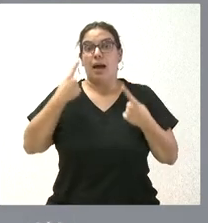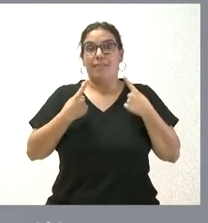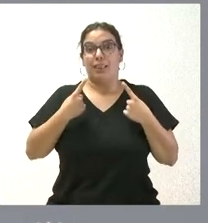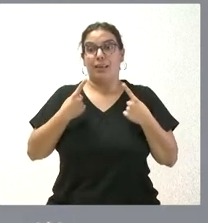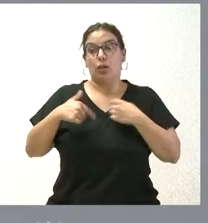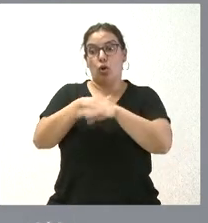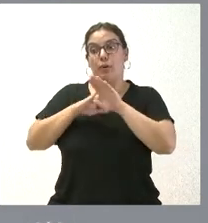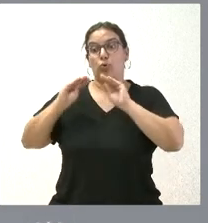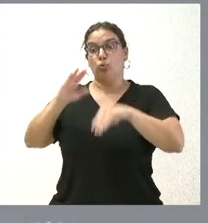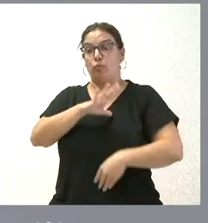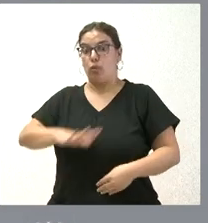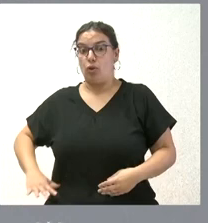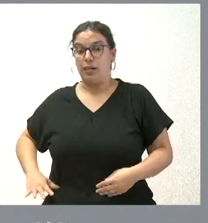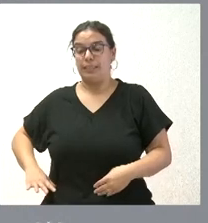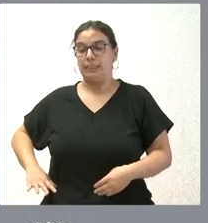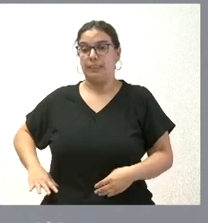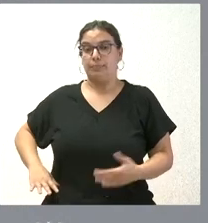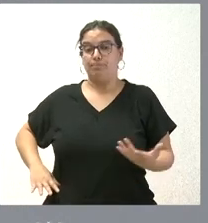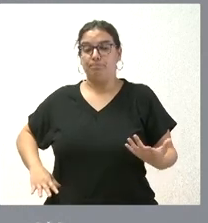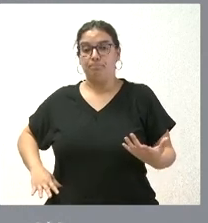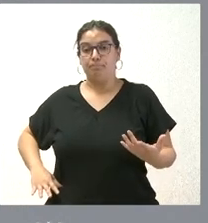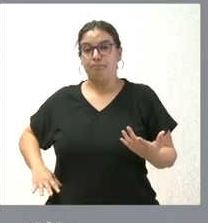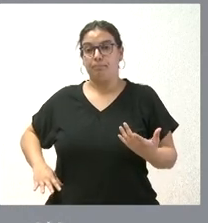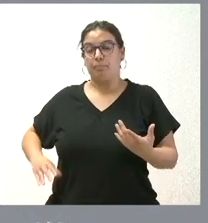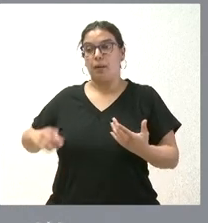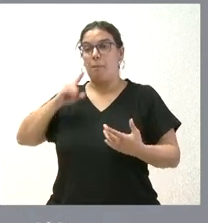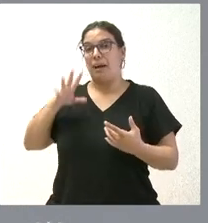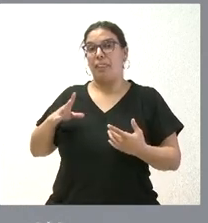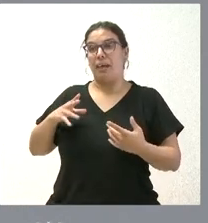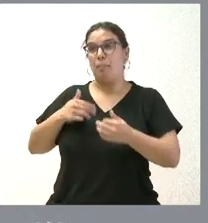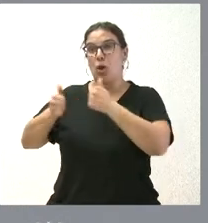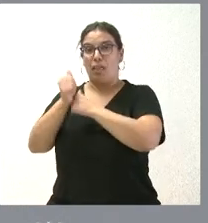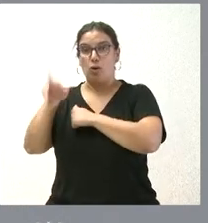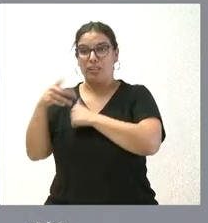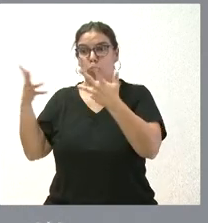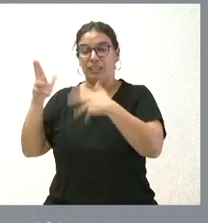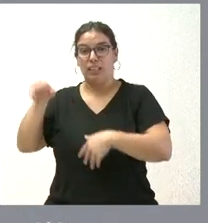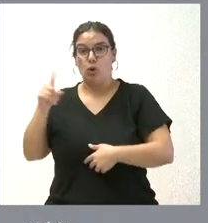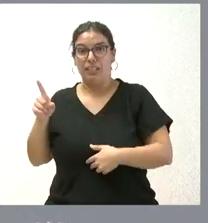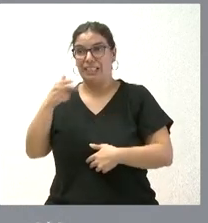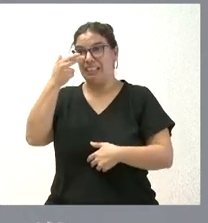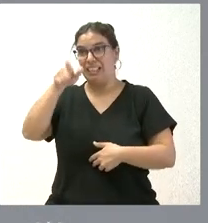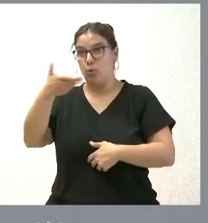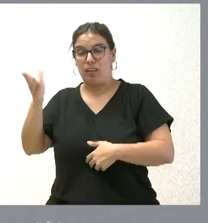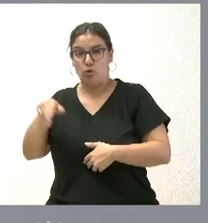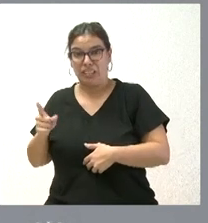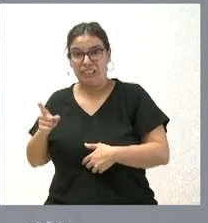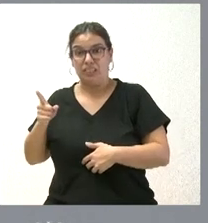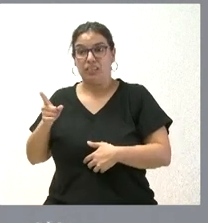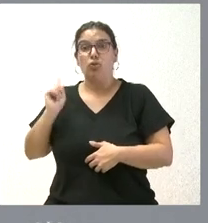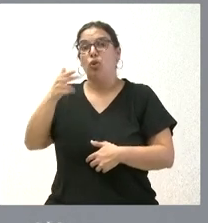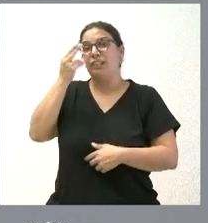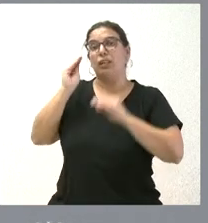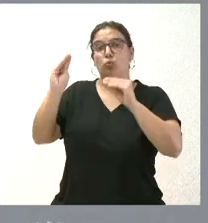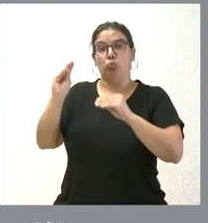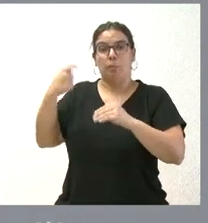funciones, porque no son cuestiones urgentes, ni son cuestiones que interesan al conjunto de los ciudadanos, y no solo interesan a la investidura de un presidente del Gobierno,